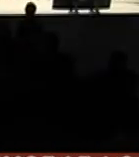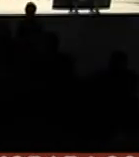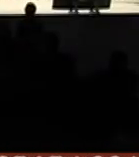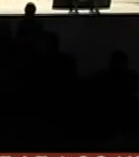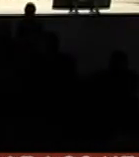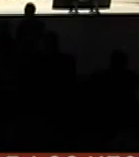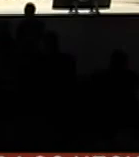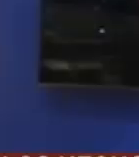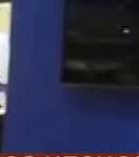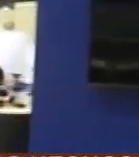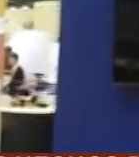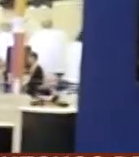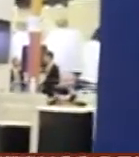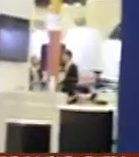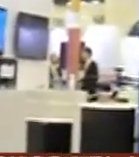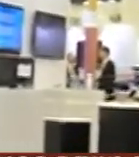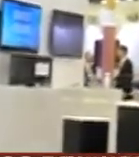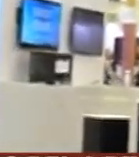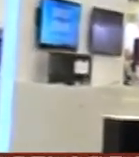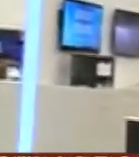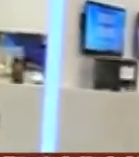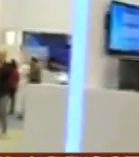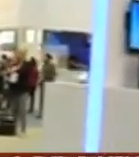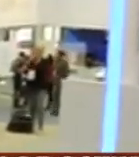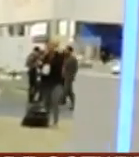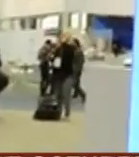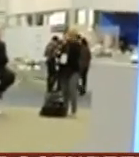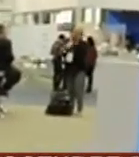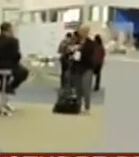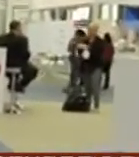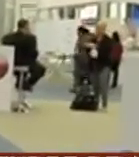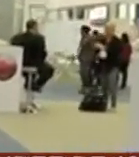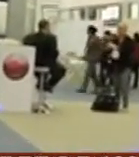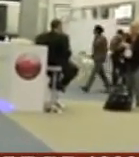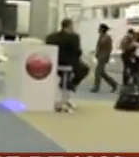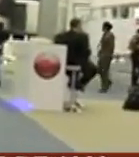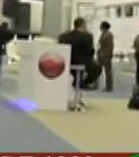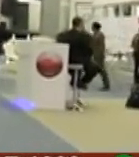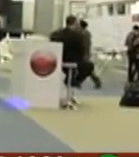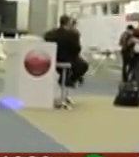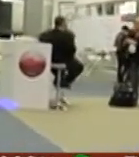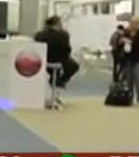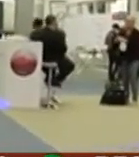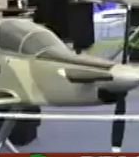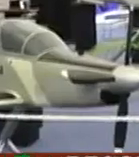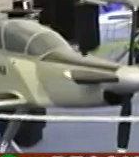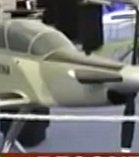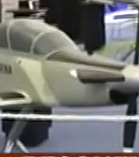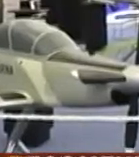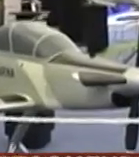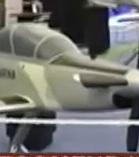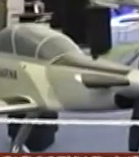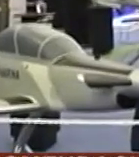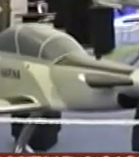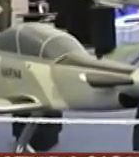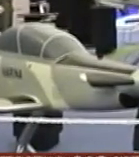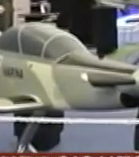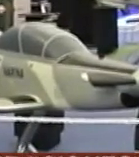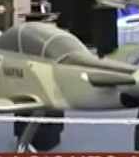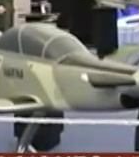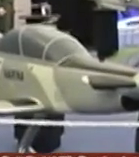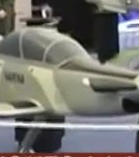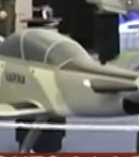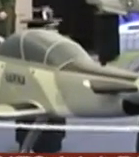Europea con India con Argentina y ganando la confianza para futuras inversiones en aeronáutica y aeroespacial